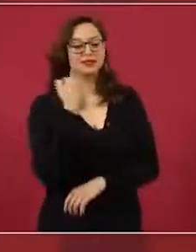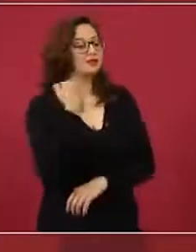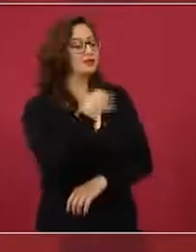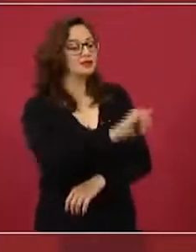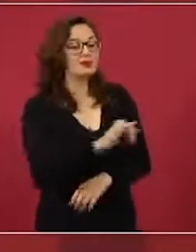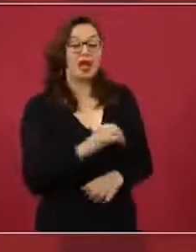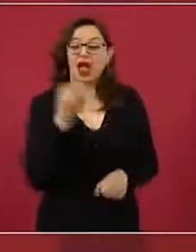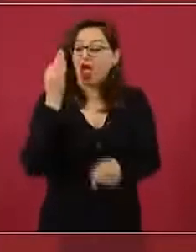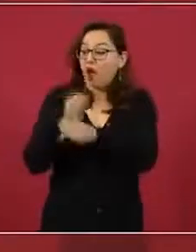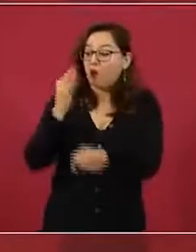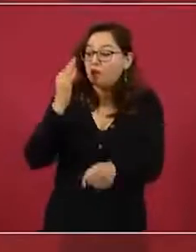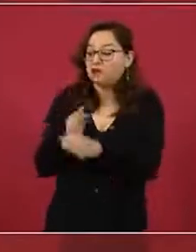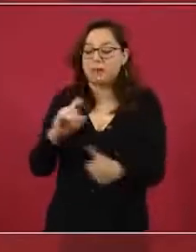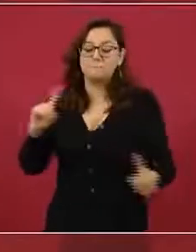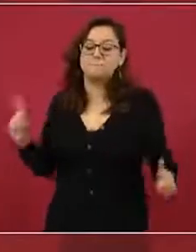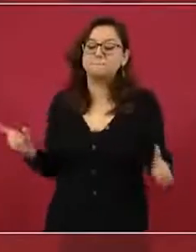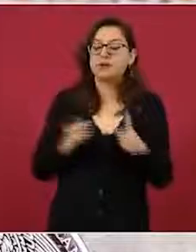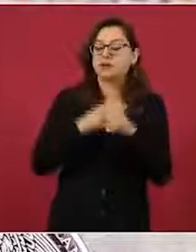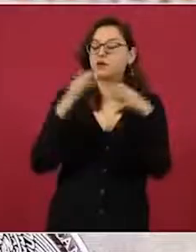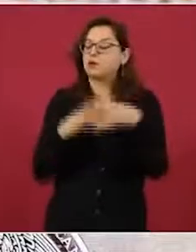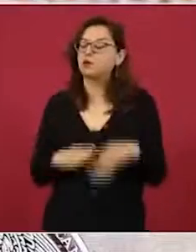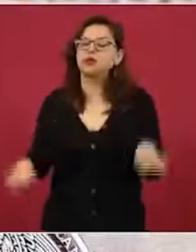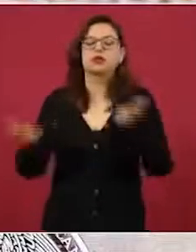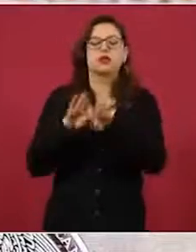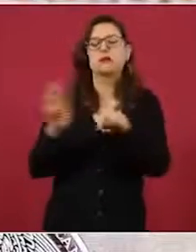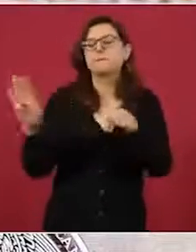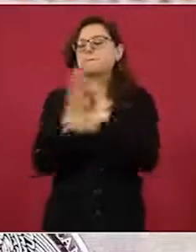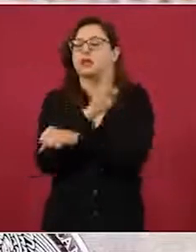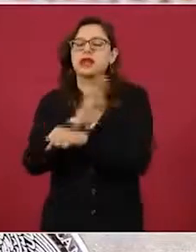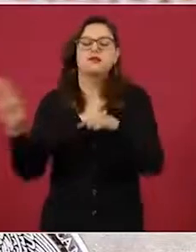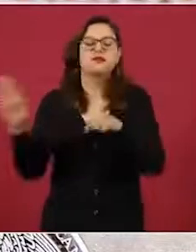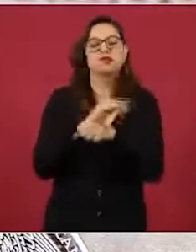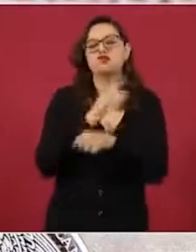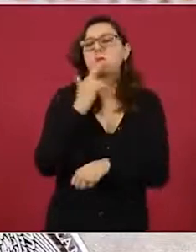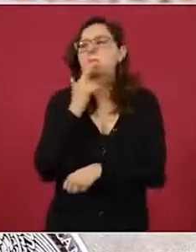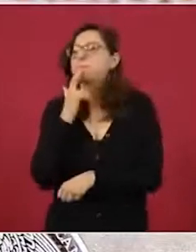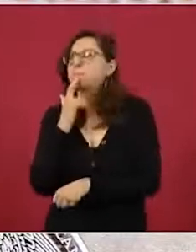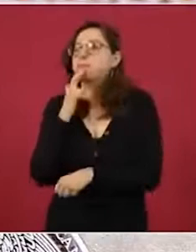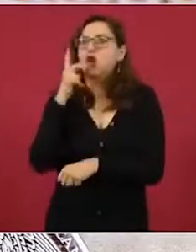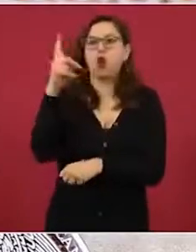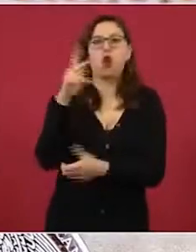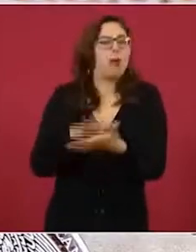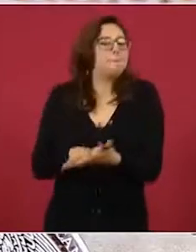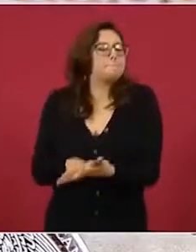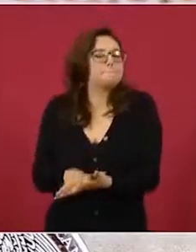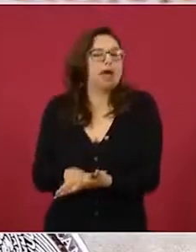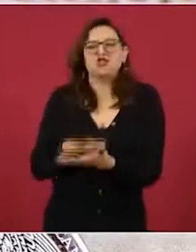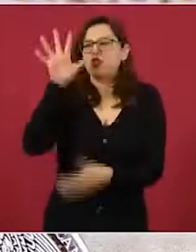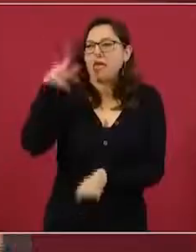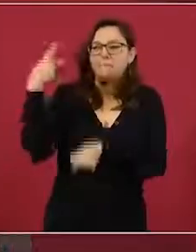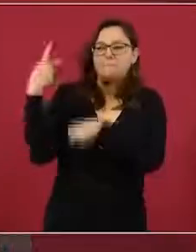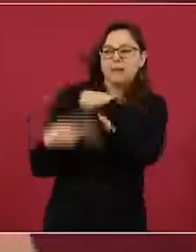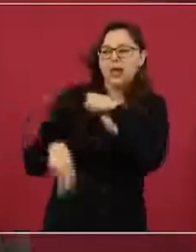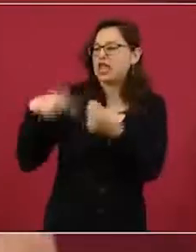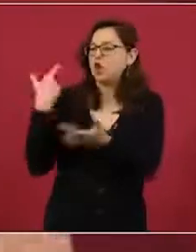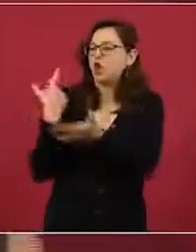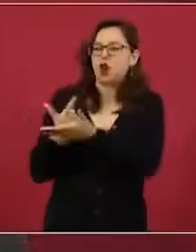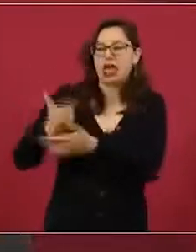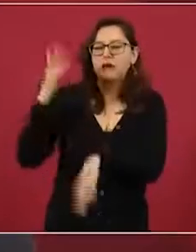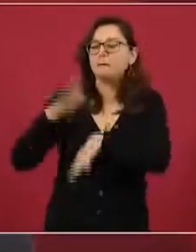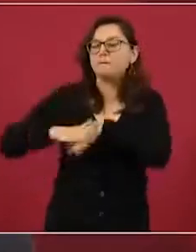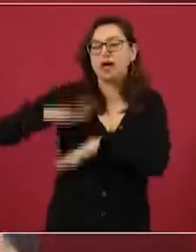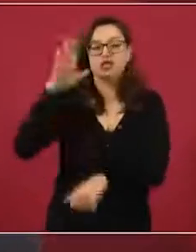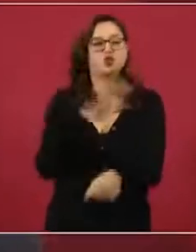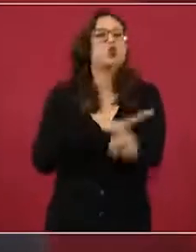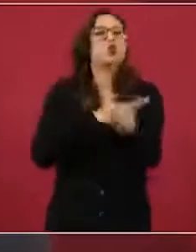más grande. Entonces, en este momento seguimos priorizando a los grupos de edad que tienen el